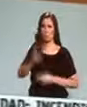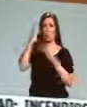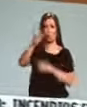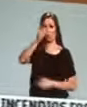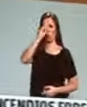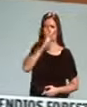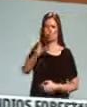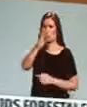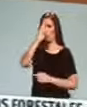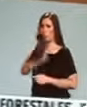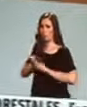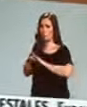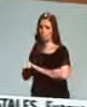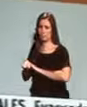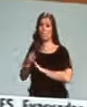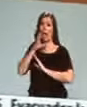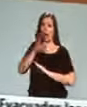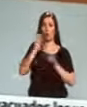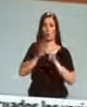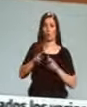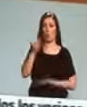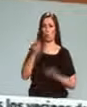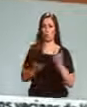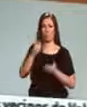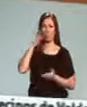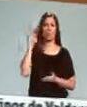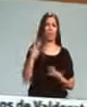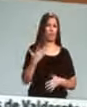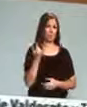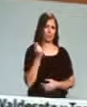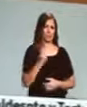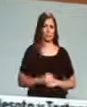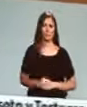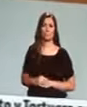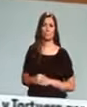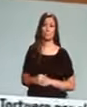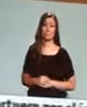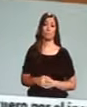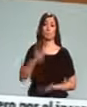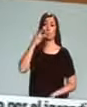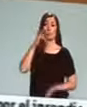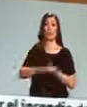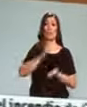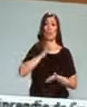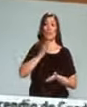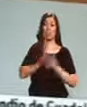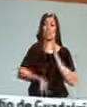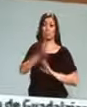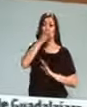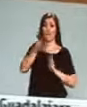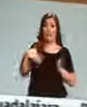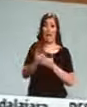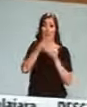pública y cuyo origen investiga la justicia. Como es sabido, durante la instrucción de este caso,